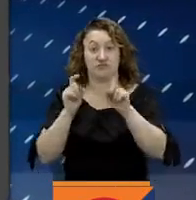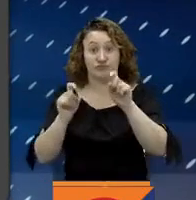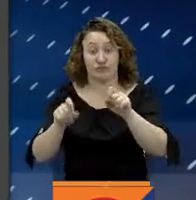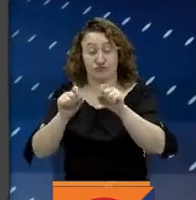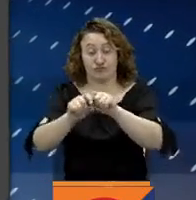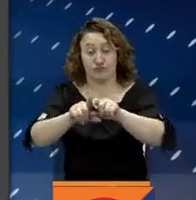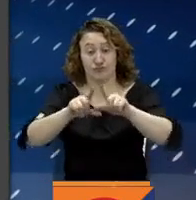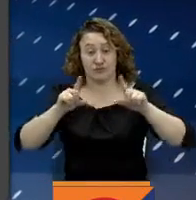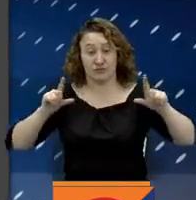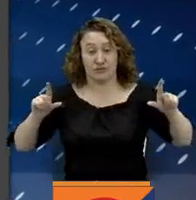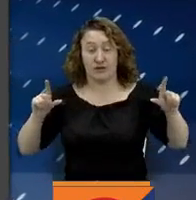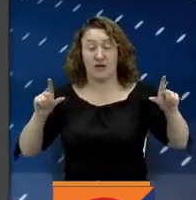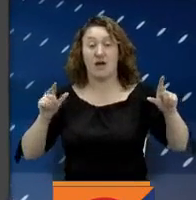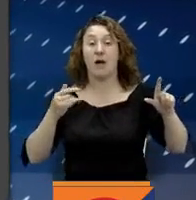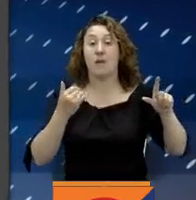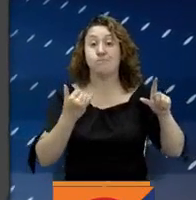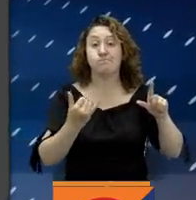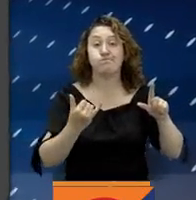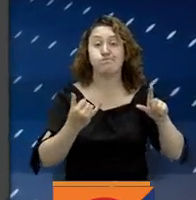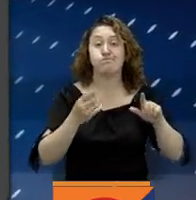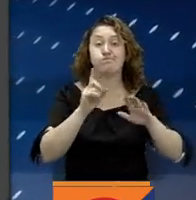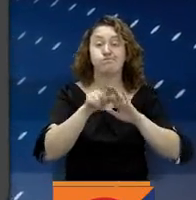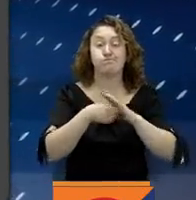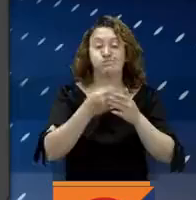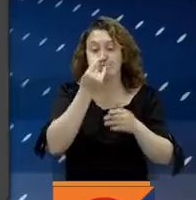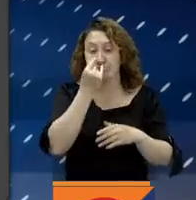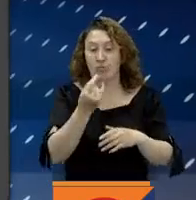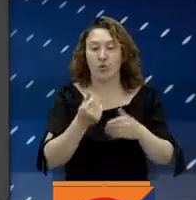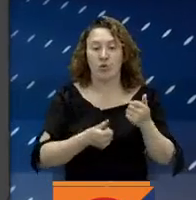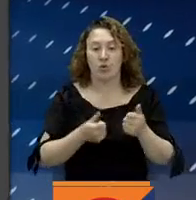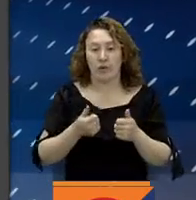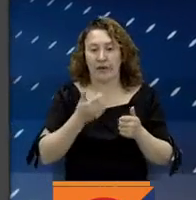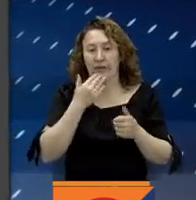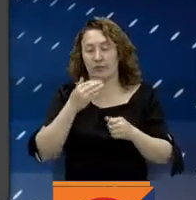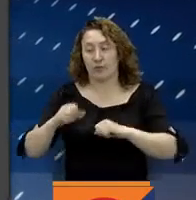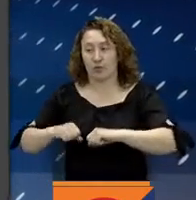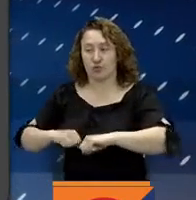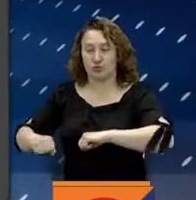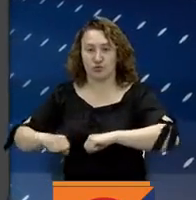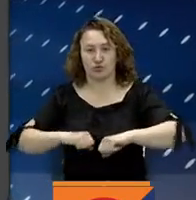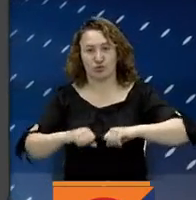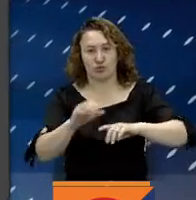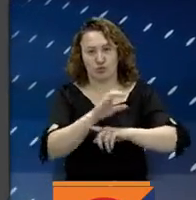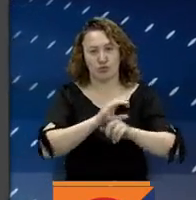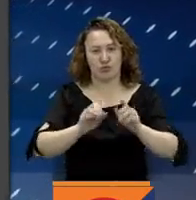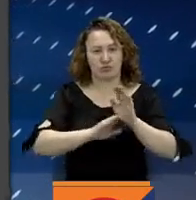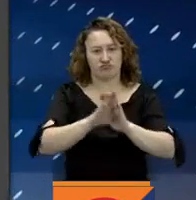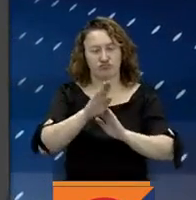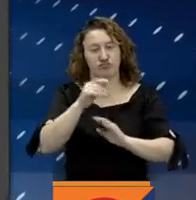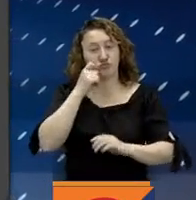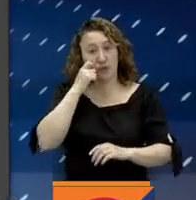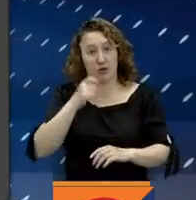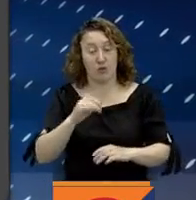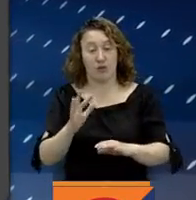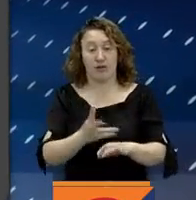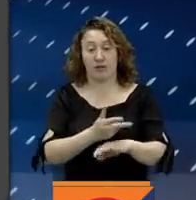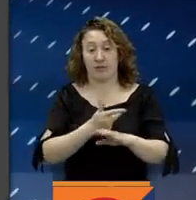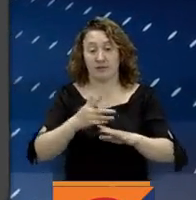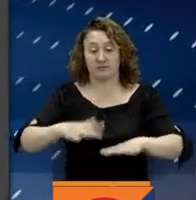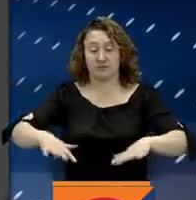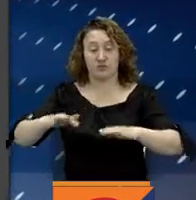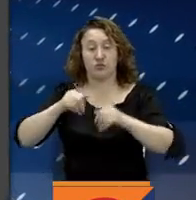disposición, seleccione el ciclo que más le interese como Gestión Cultural y Desarrollo Humano, Arte en Espacio Público,